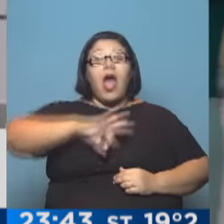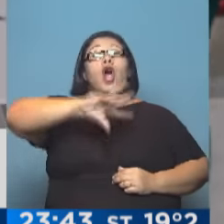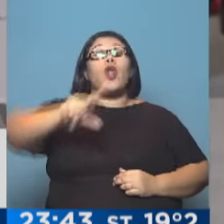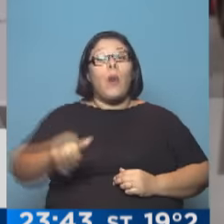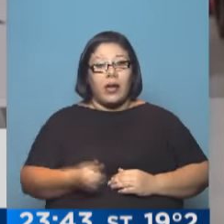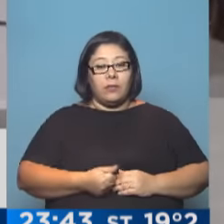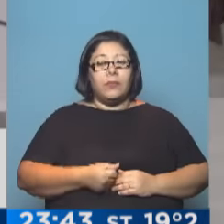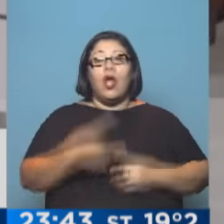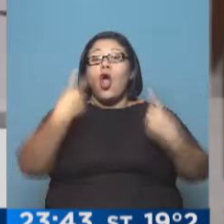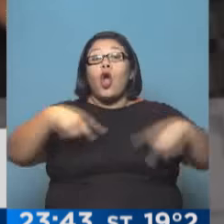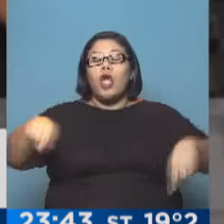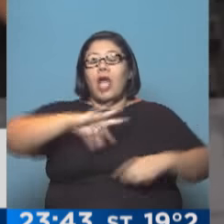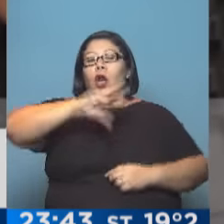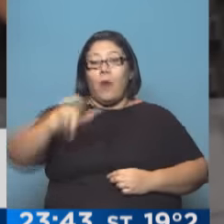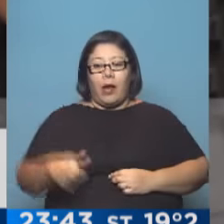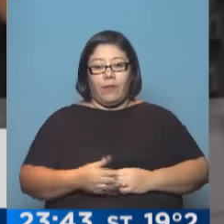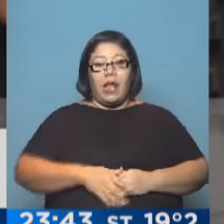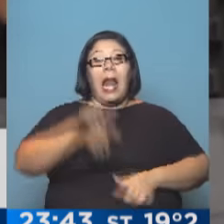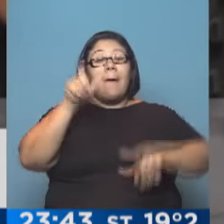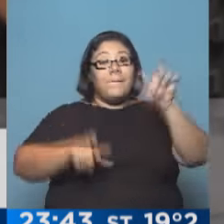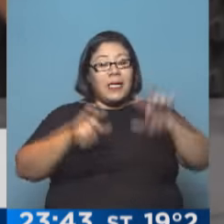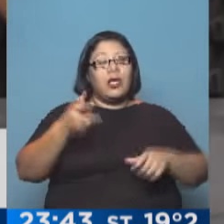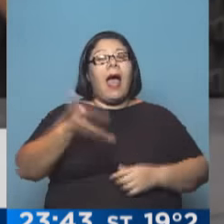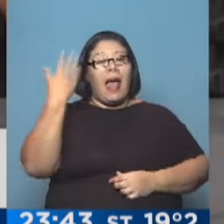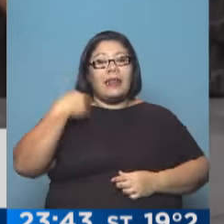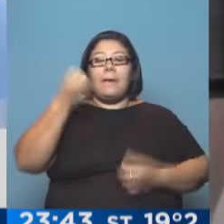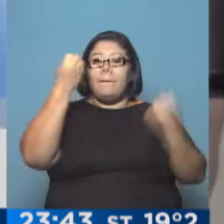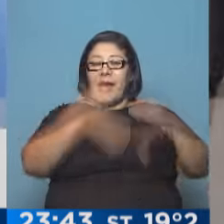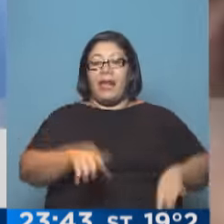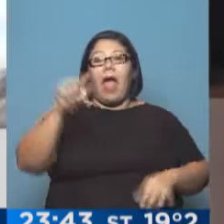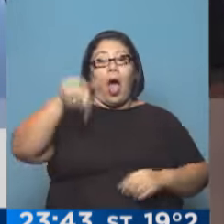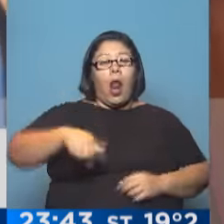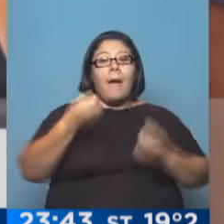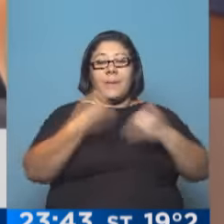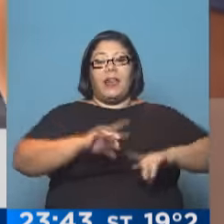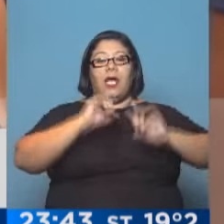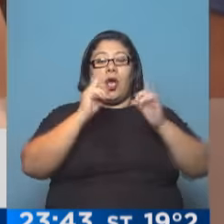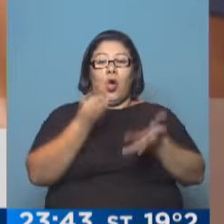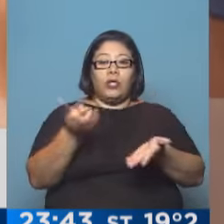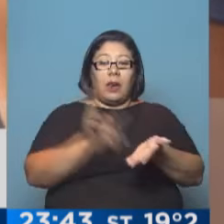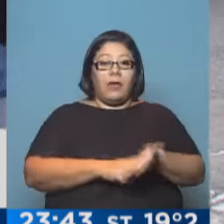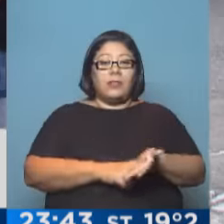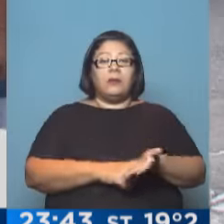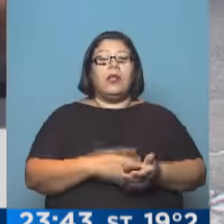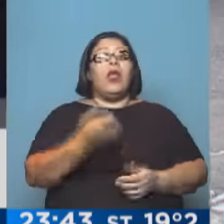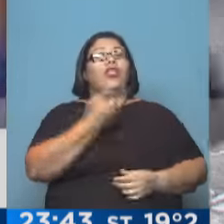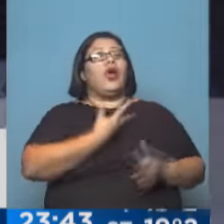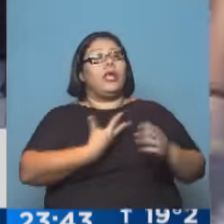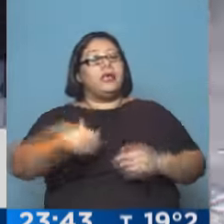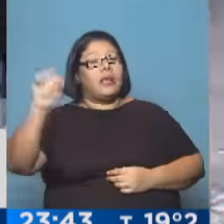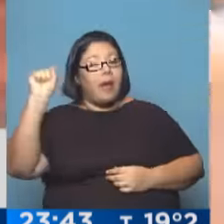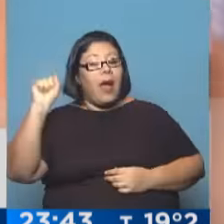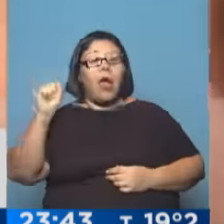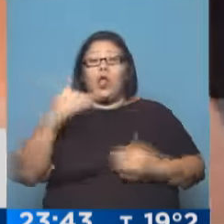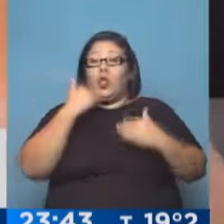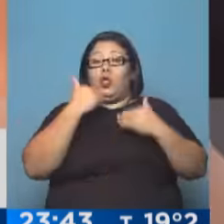mercaderías se llevaron, cuánta gente perdió la vez pasada. ¿A dónde se llevan las mercaderías, señora? ¿A dónde se llevará? A su casa, no sé. Uno trabaja porque